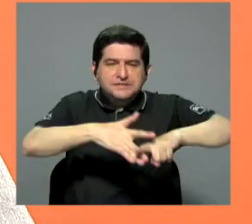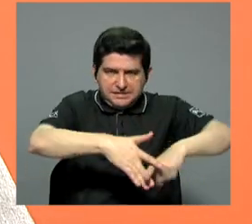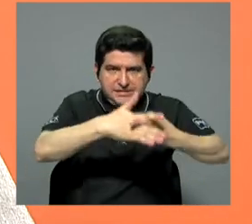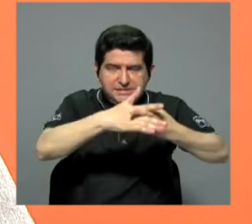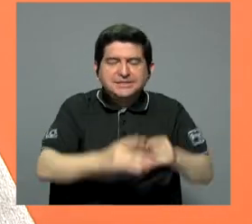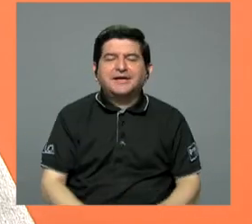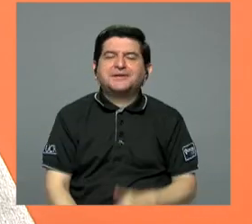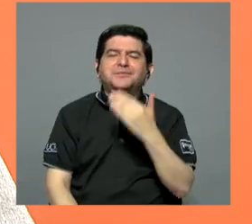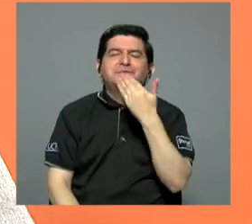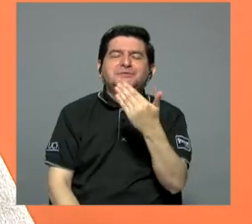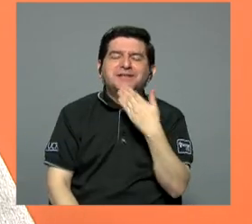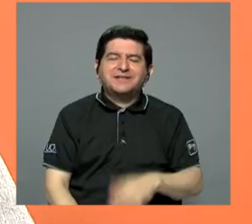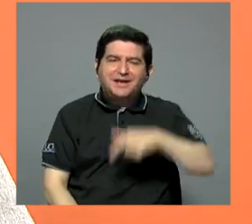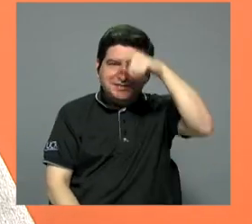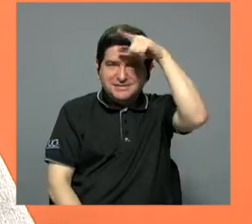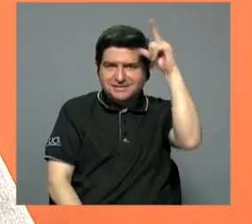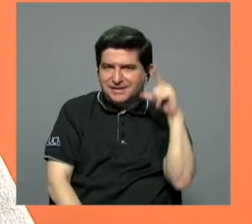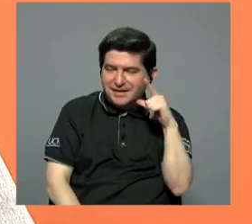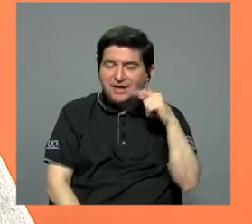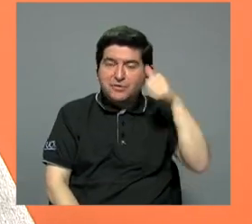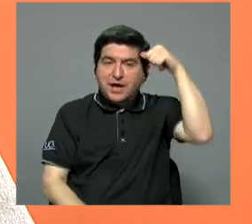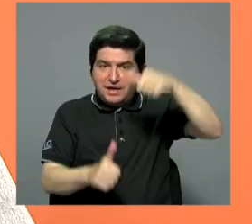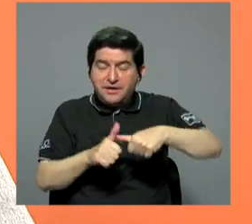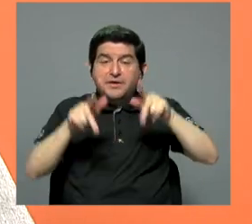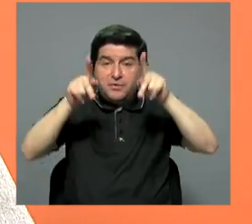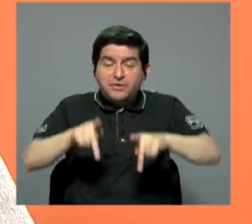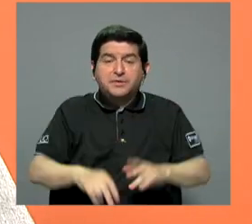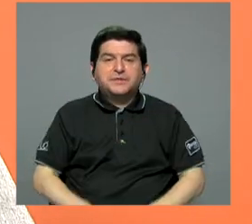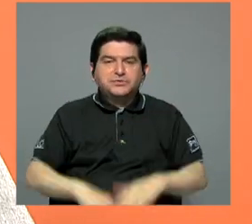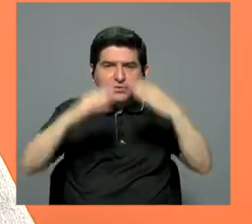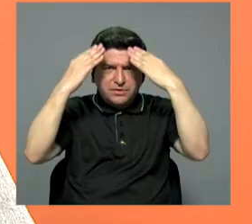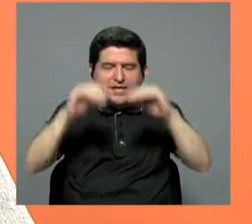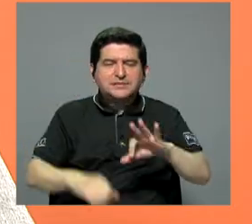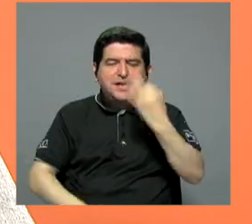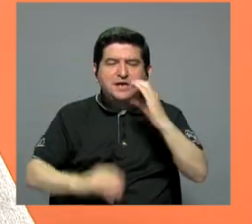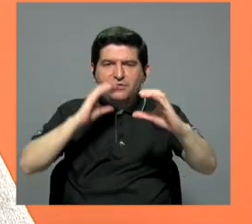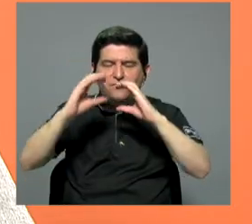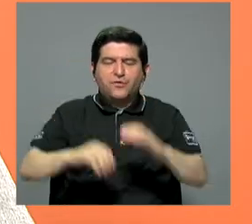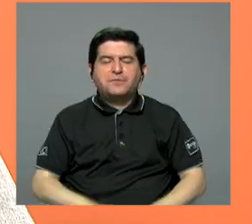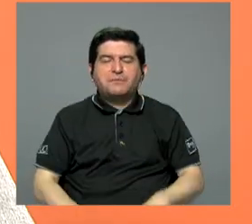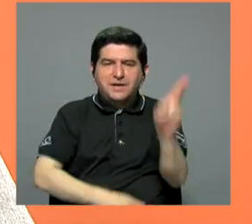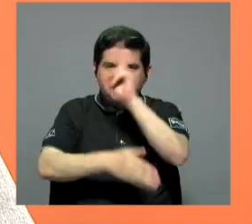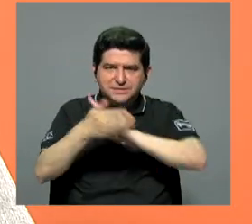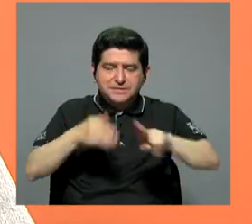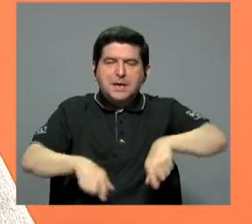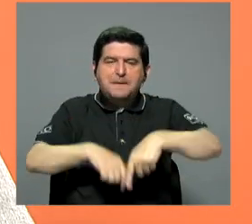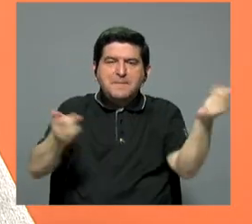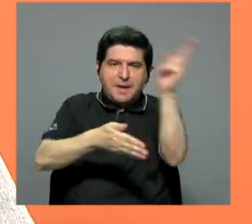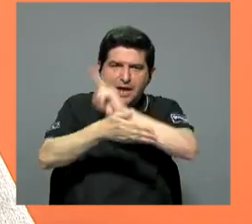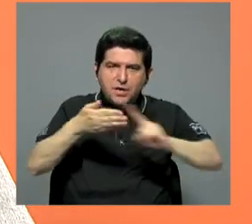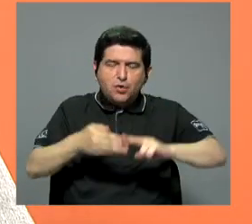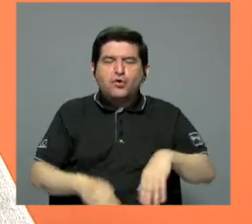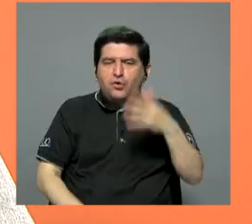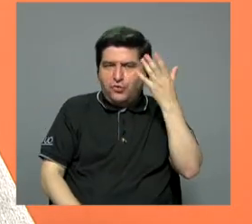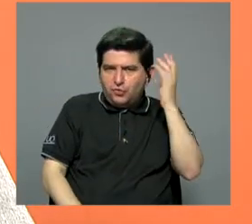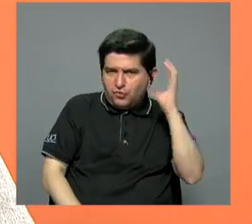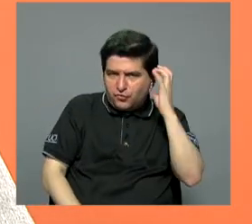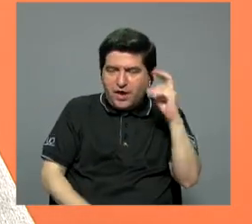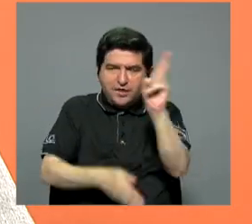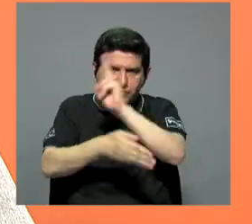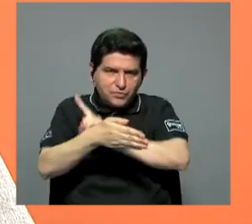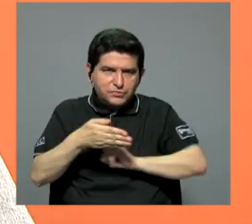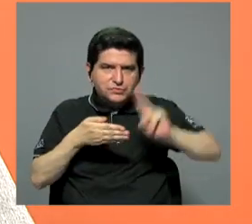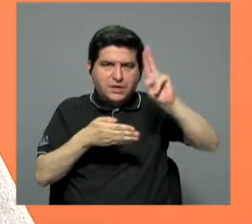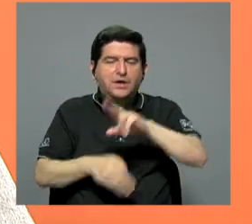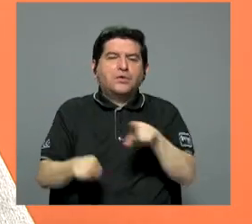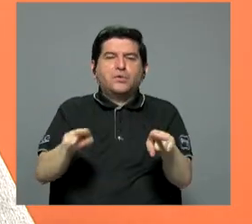Y pues nada, muchísimas gracias, doña Laura, entonces, y le recuerdo en nuestra audiencia nada más informarse a través de los medios universitarios, a través del Semanario Universidad, a través de las radios de la